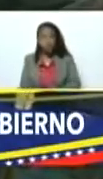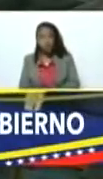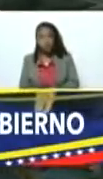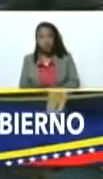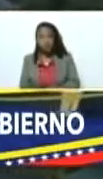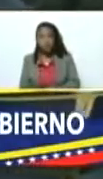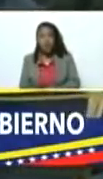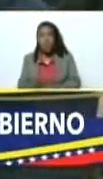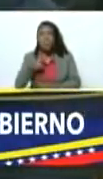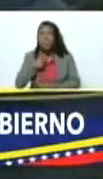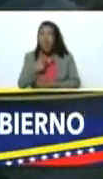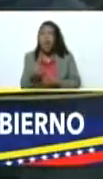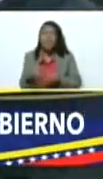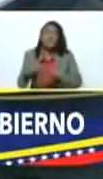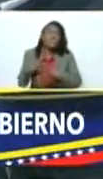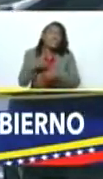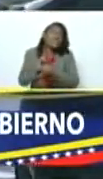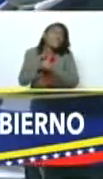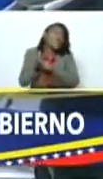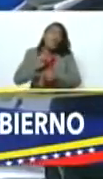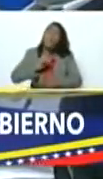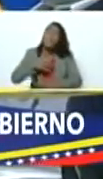que tengo covid no puedo ir